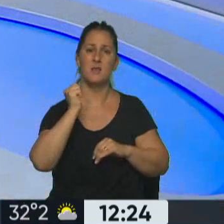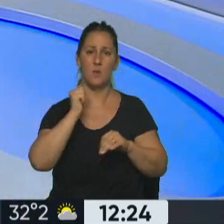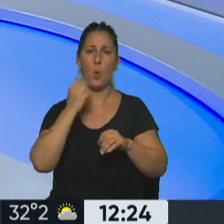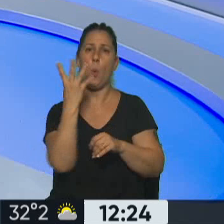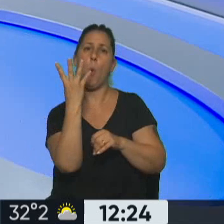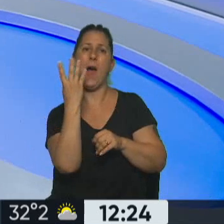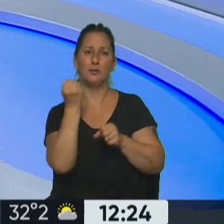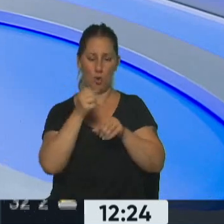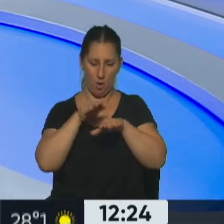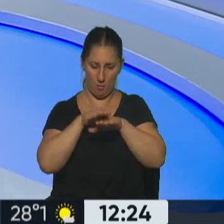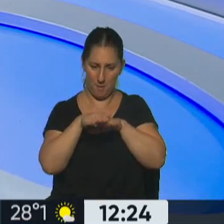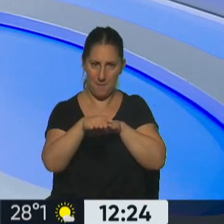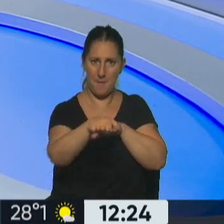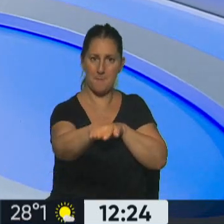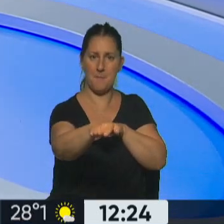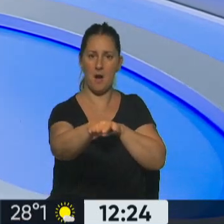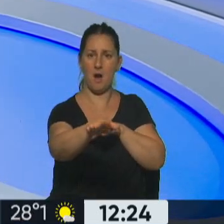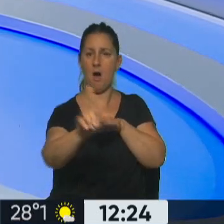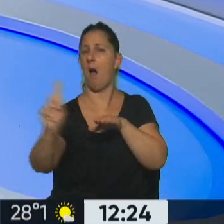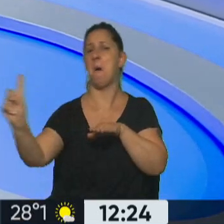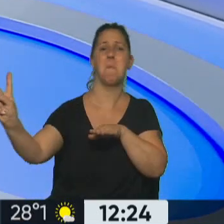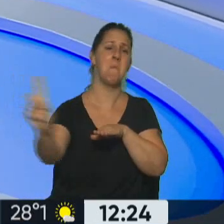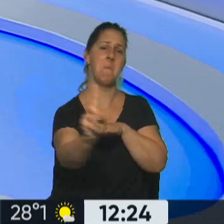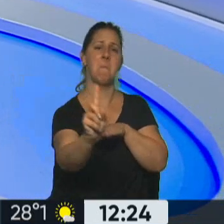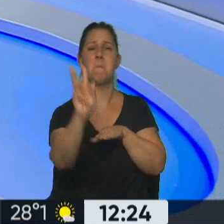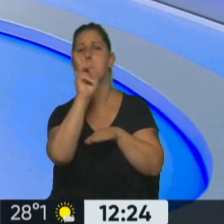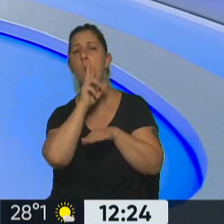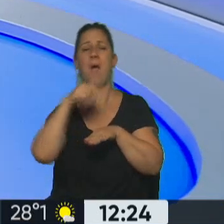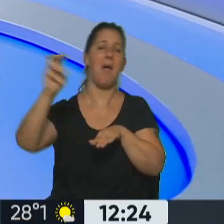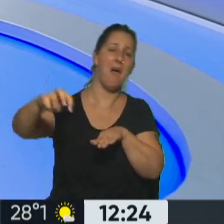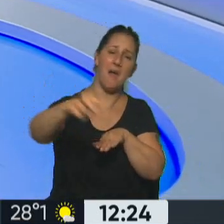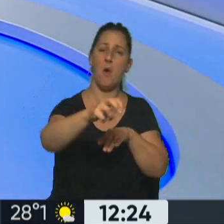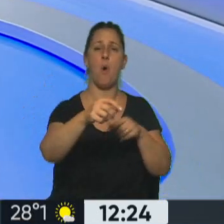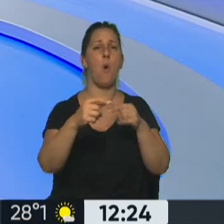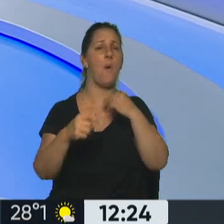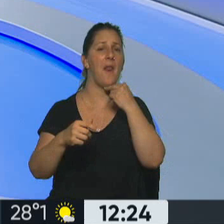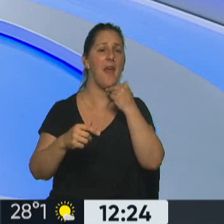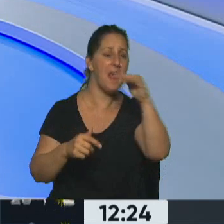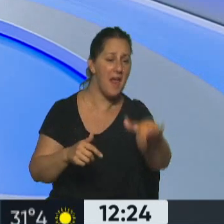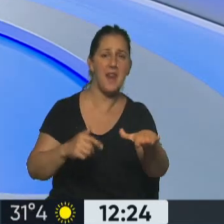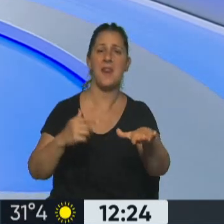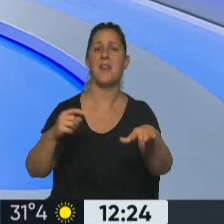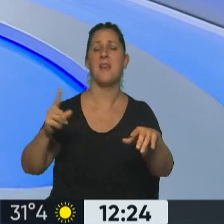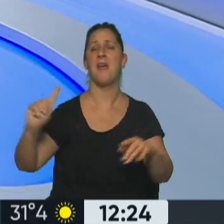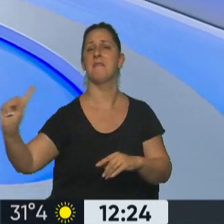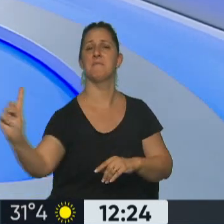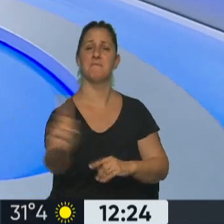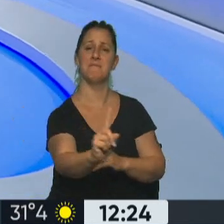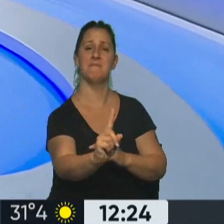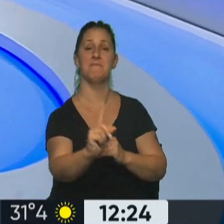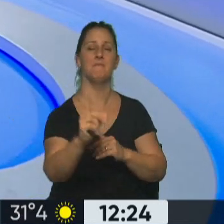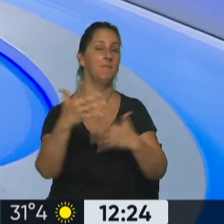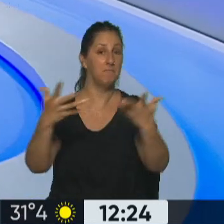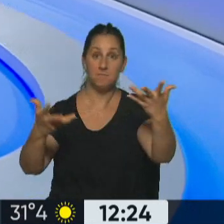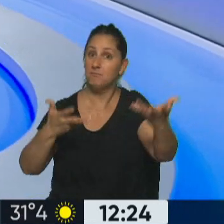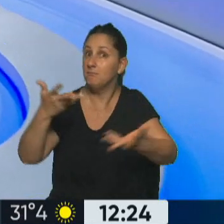entre cuatro autos. Y en el medio se cruzó ella distraída, o me cruzé yo. Digo, se cruzó un nene de cinco años que muchas veces le escapó a la mamá,